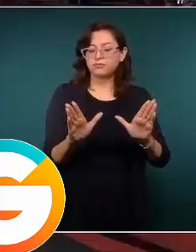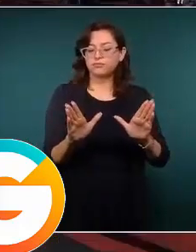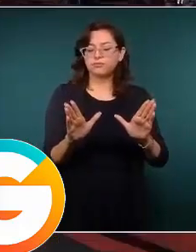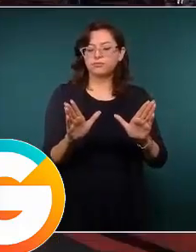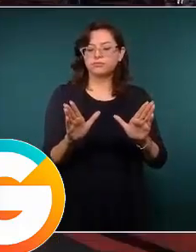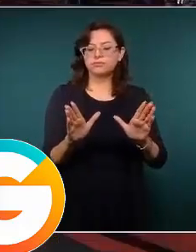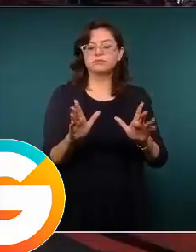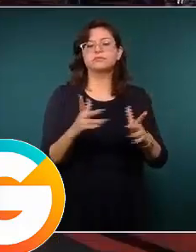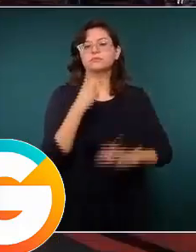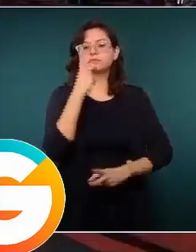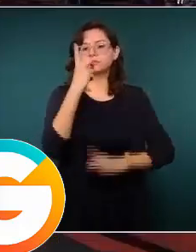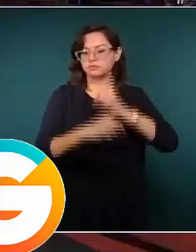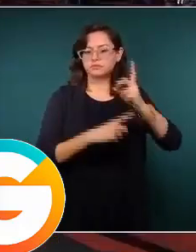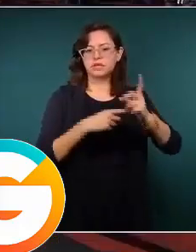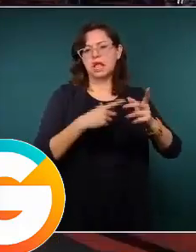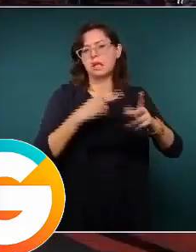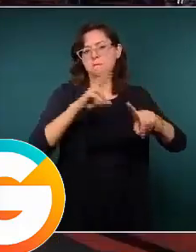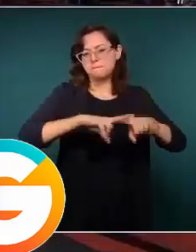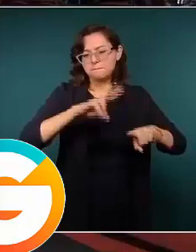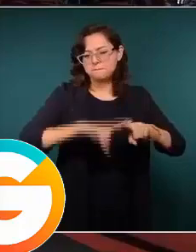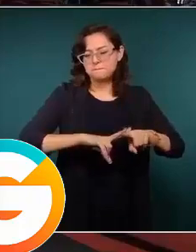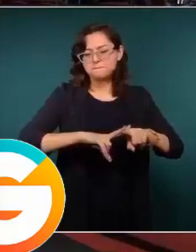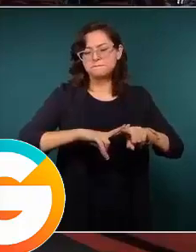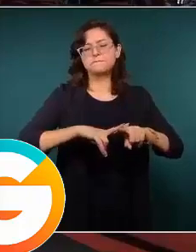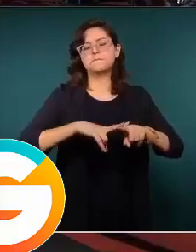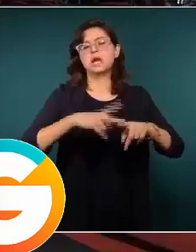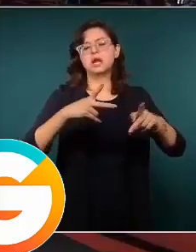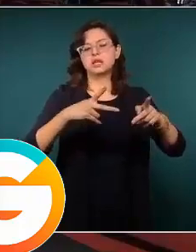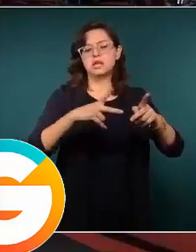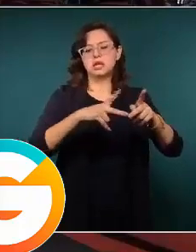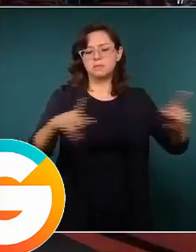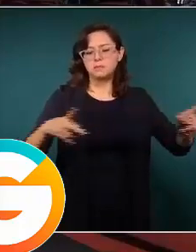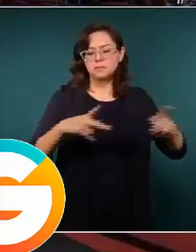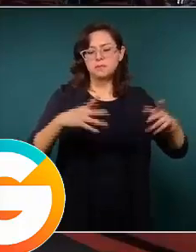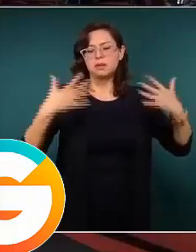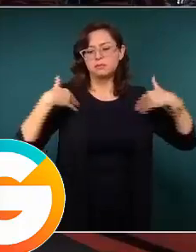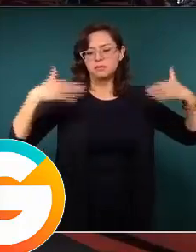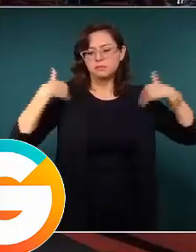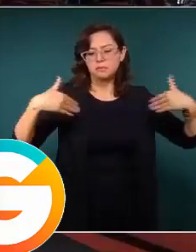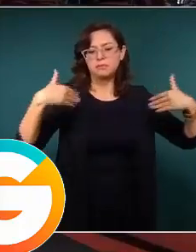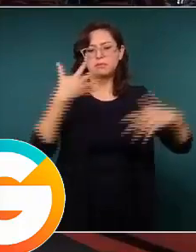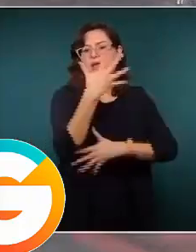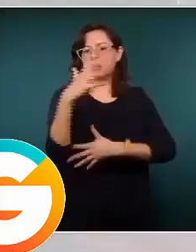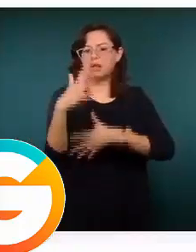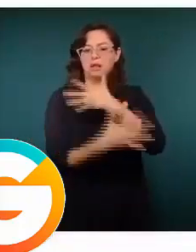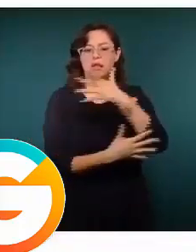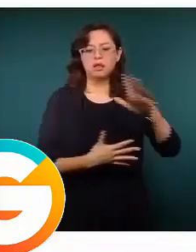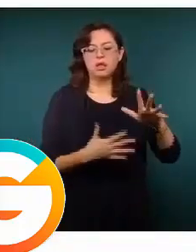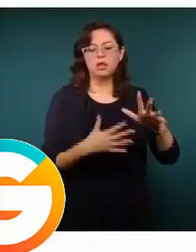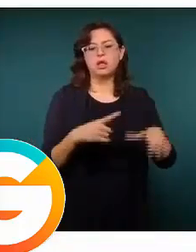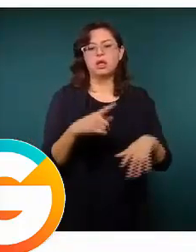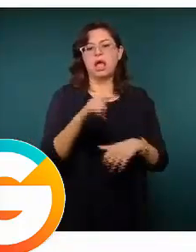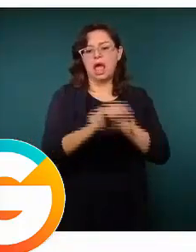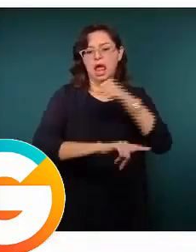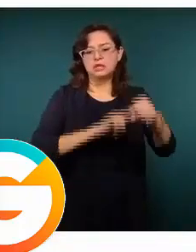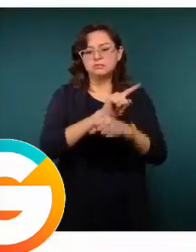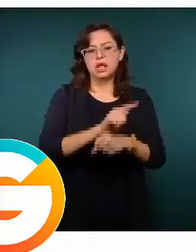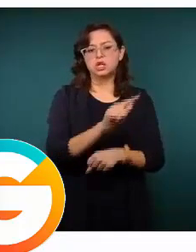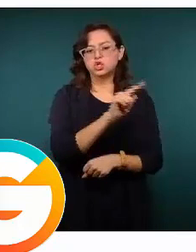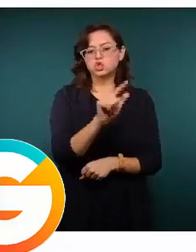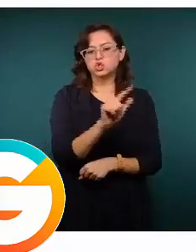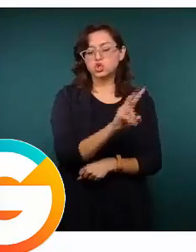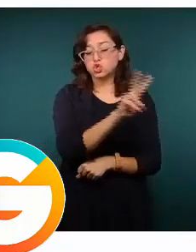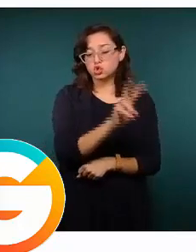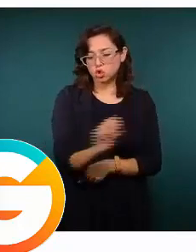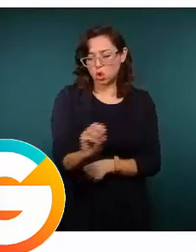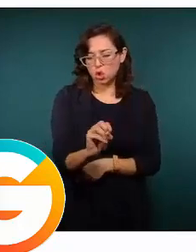al aire libre, es decir, parques recreativos, áreas naturales, zoológicos que nos permitan